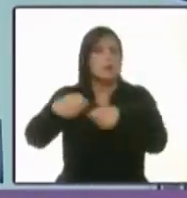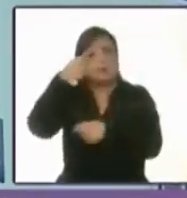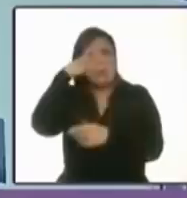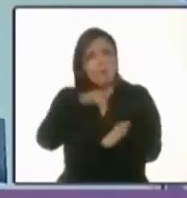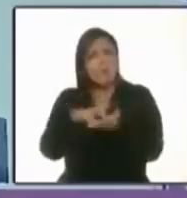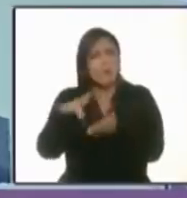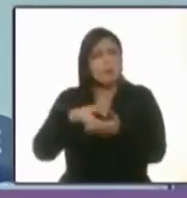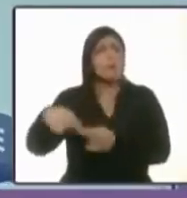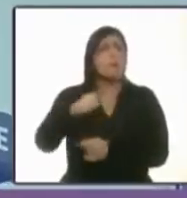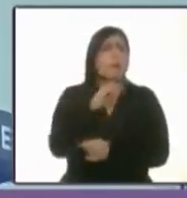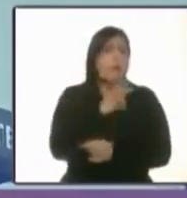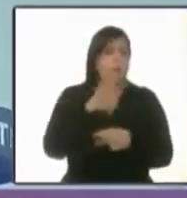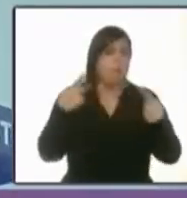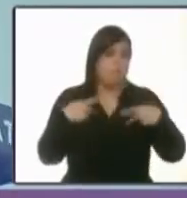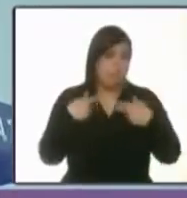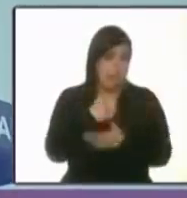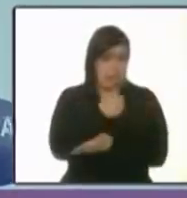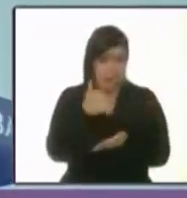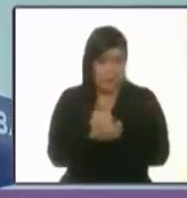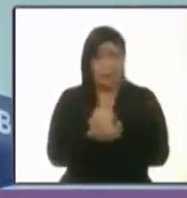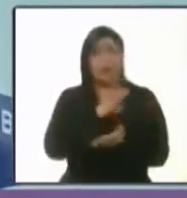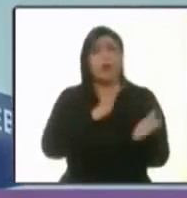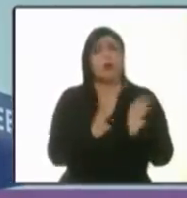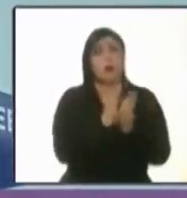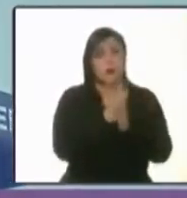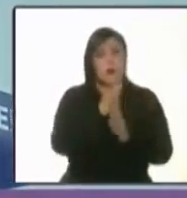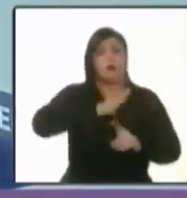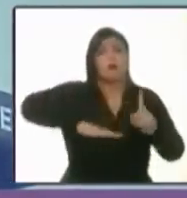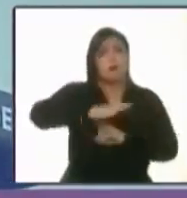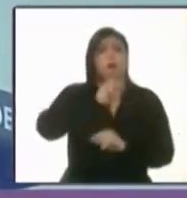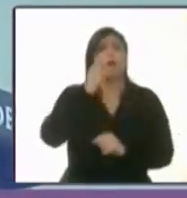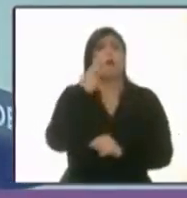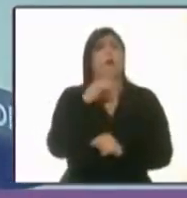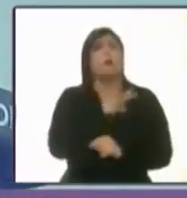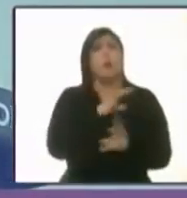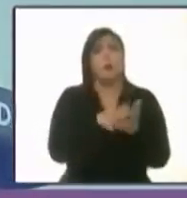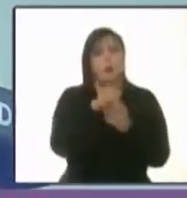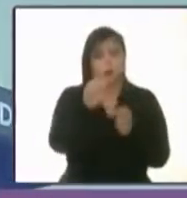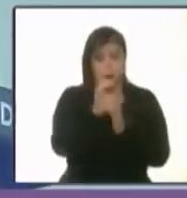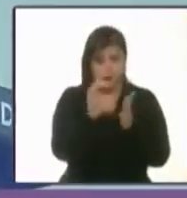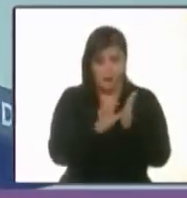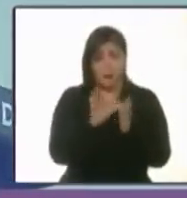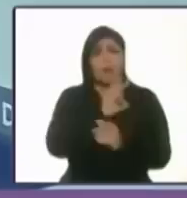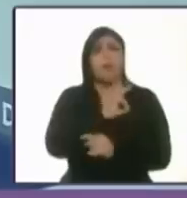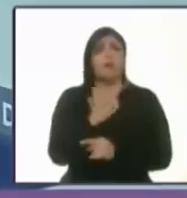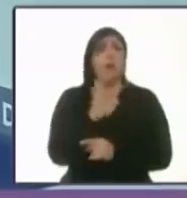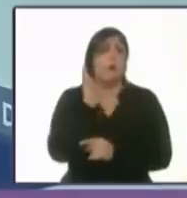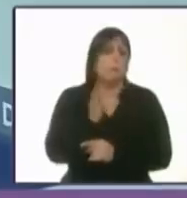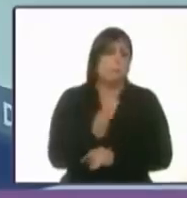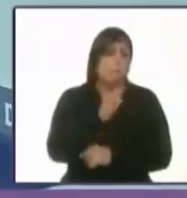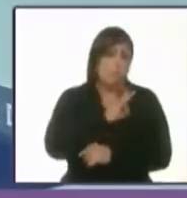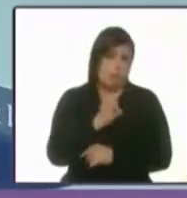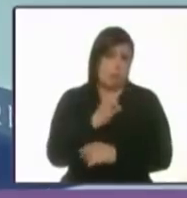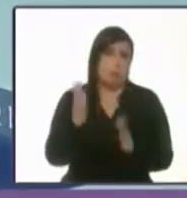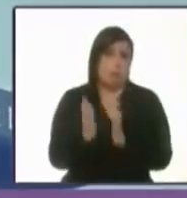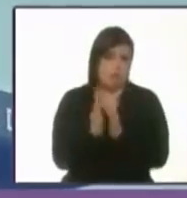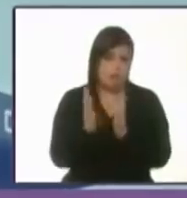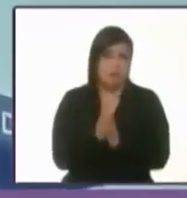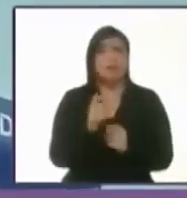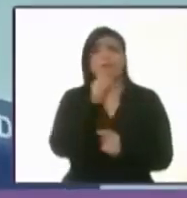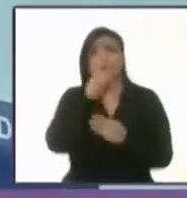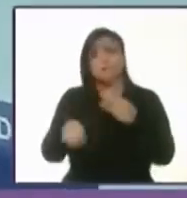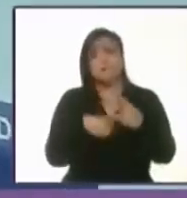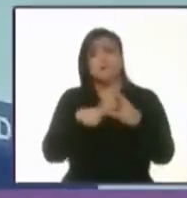ciudadanos que participen en todos los órganos, órganos que la nueva constitución les permite que participen. Y tercero,